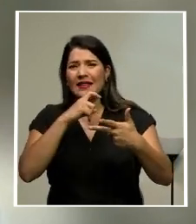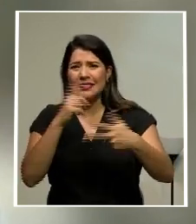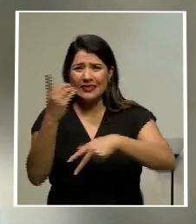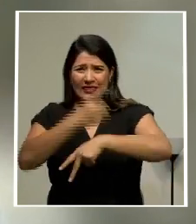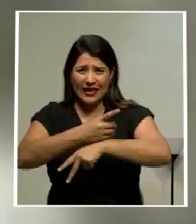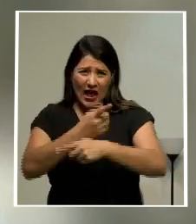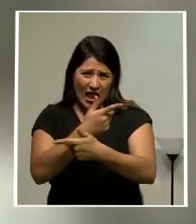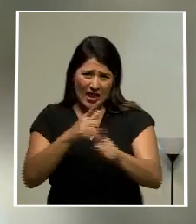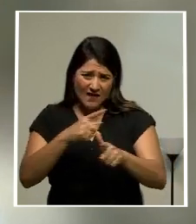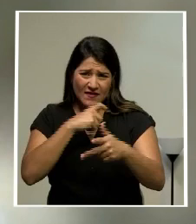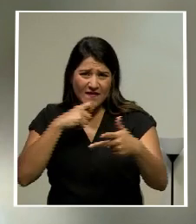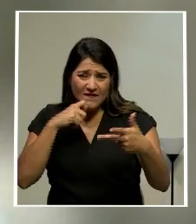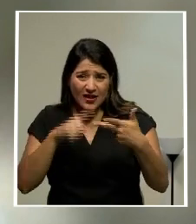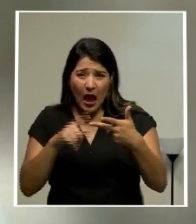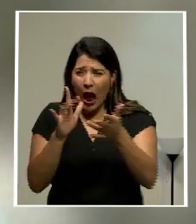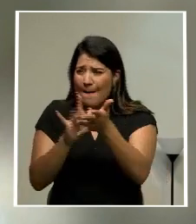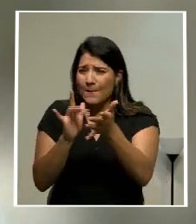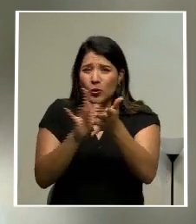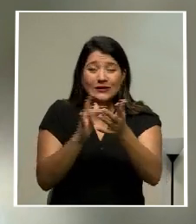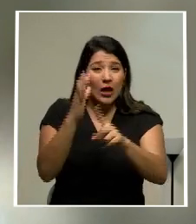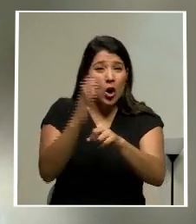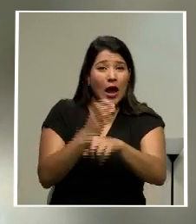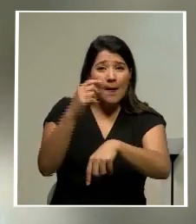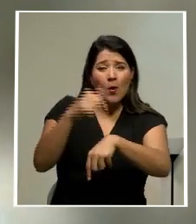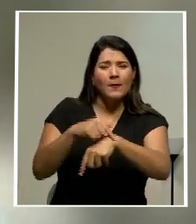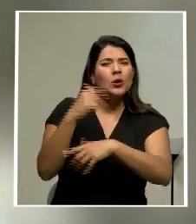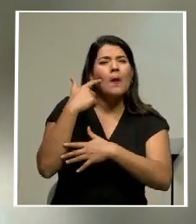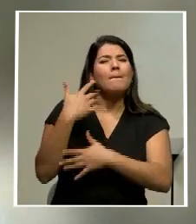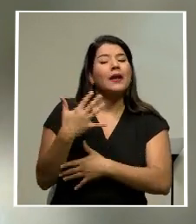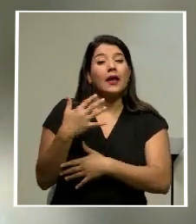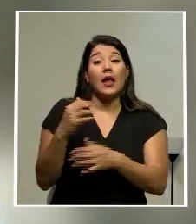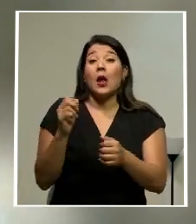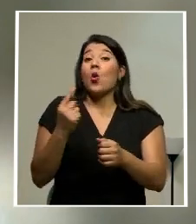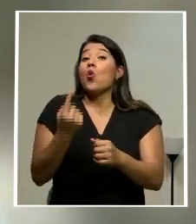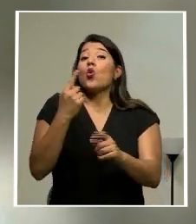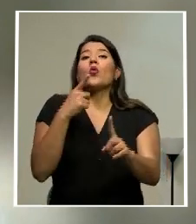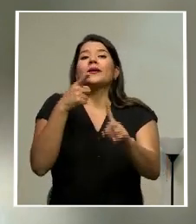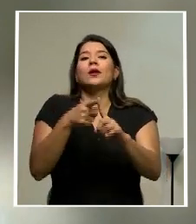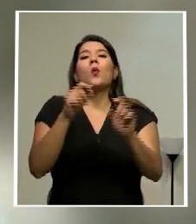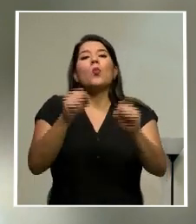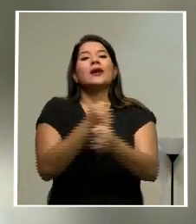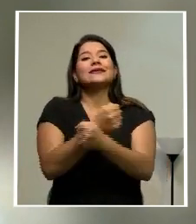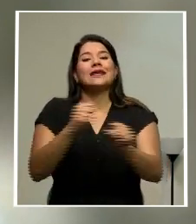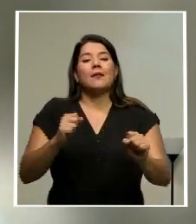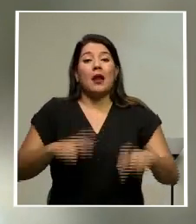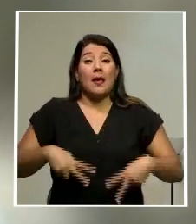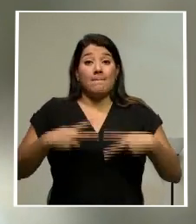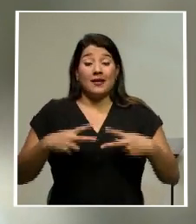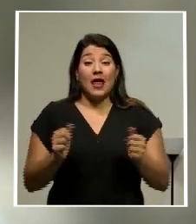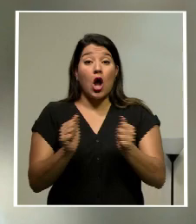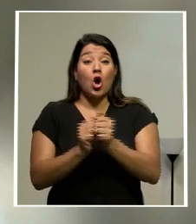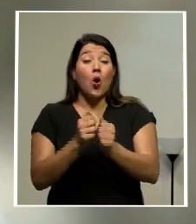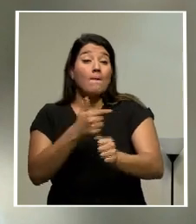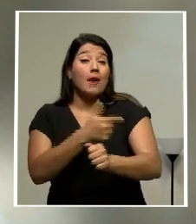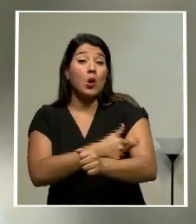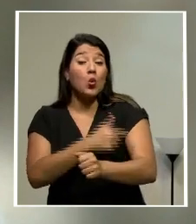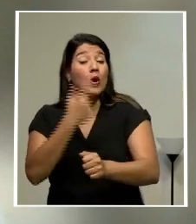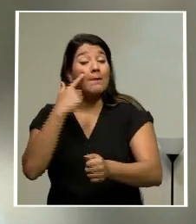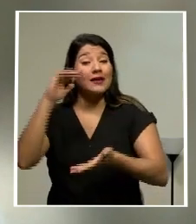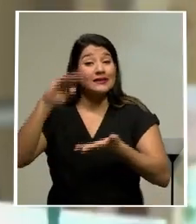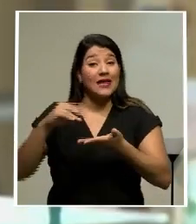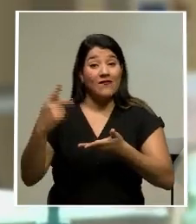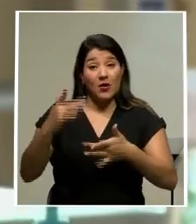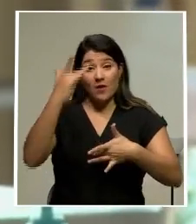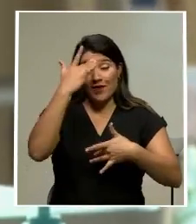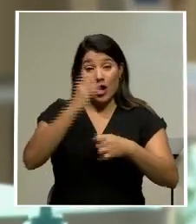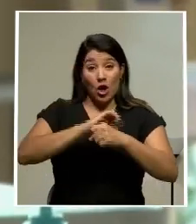espacio que se ha tenido disponible con el único objetivo de seguir salvando vidas a través de la vacunación contra la COVID-19.